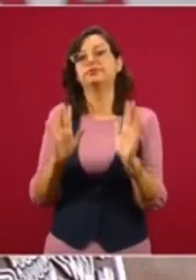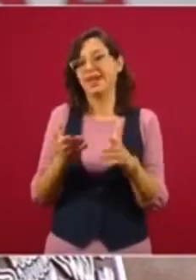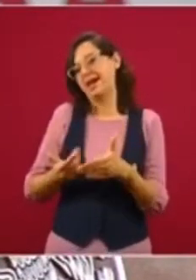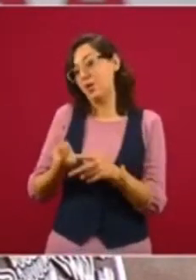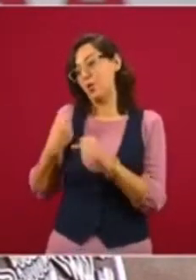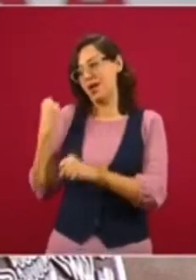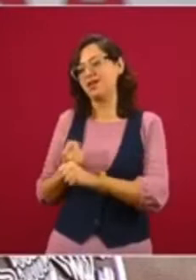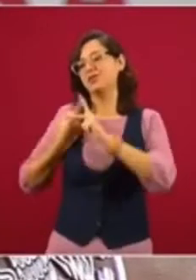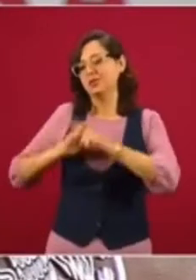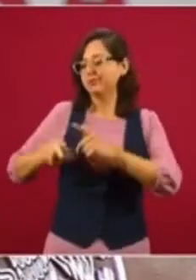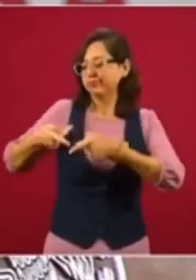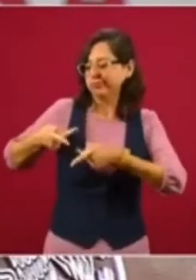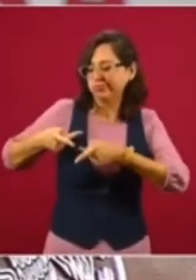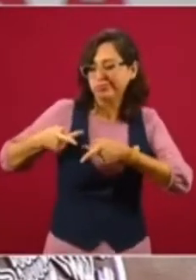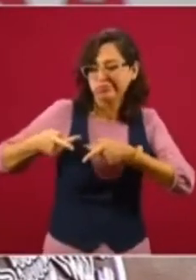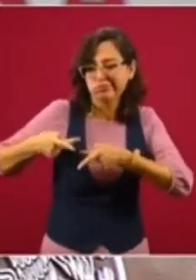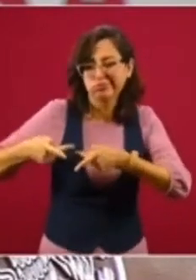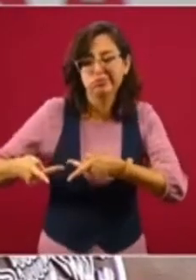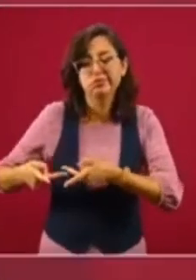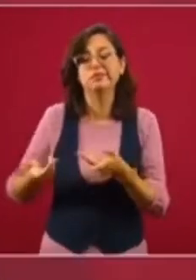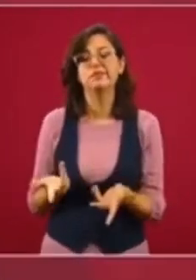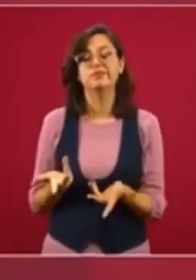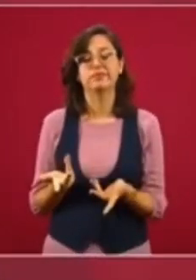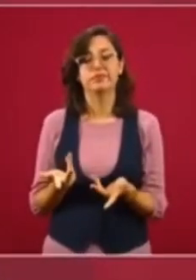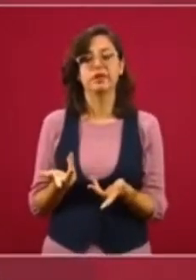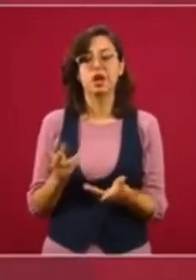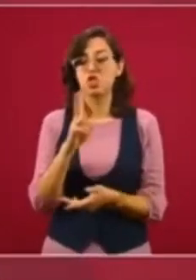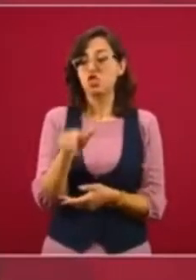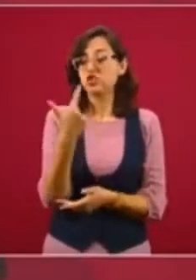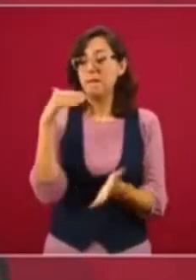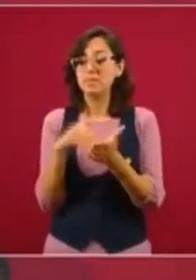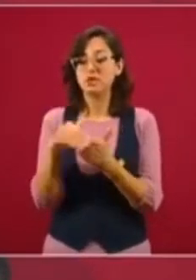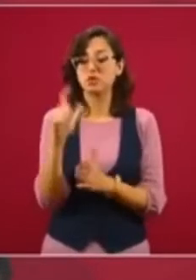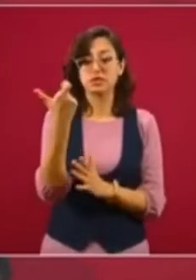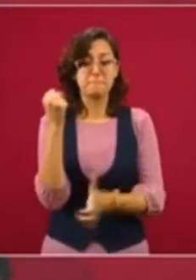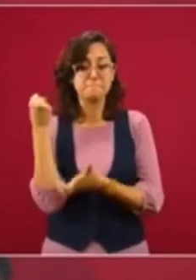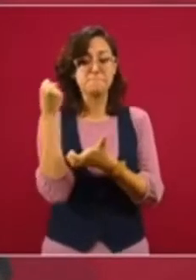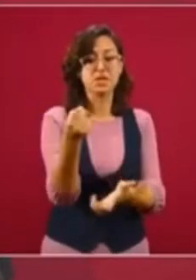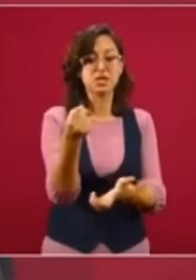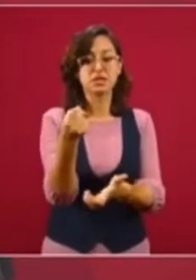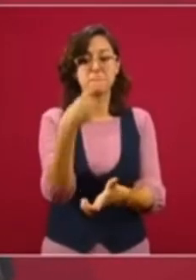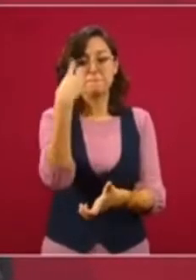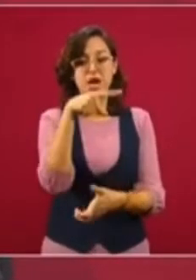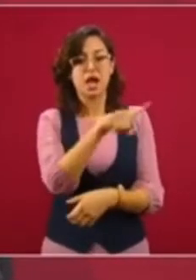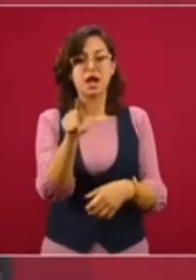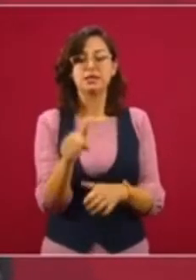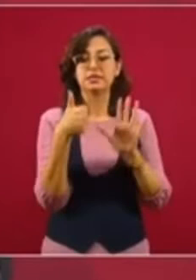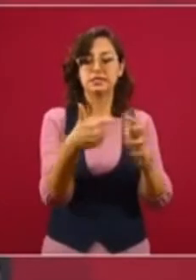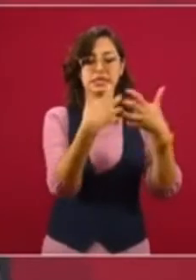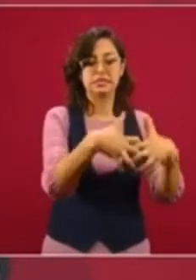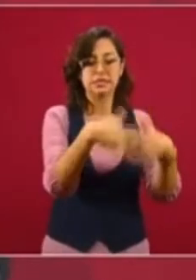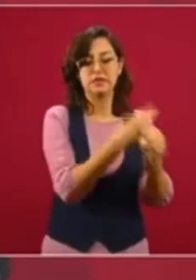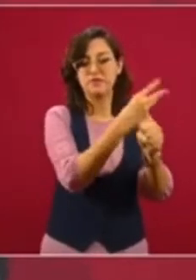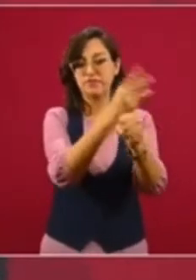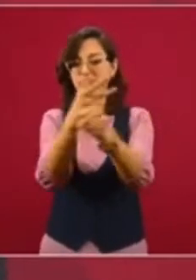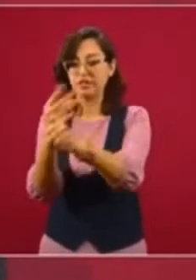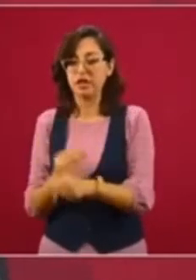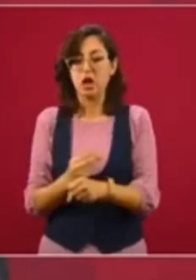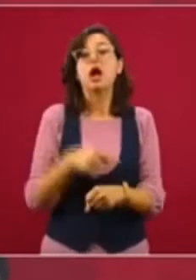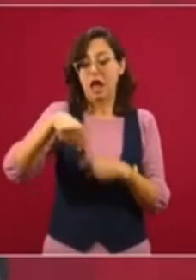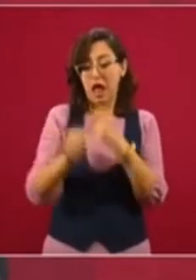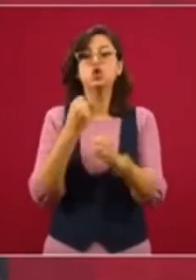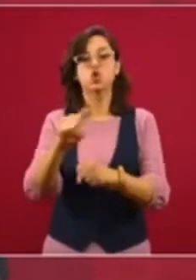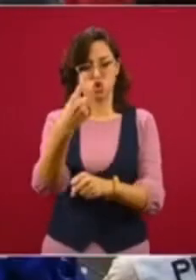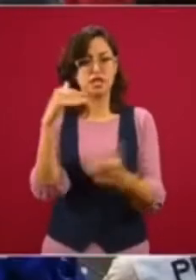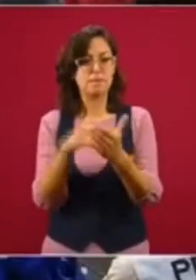preparando el terreno, el año pasado destinamos 12 mil millones de pesos para la rehabilitación de refinerías, este año son otros